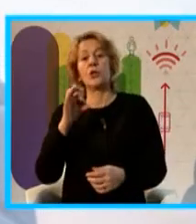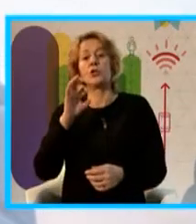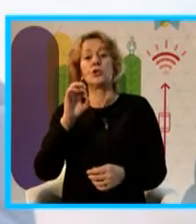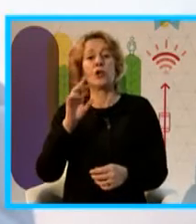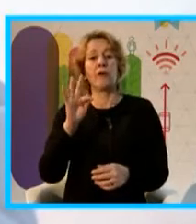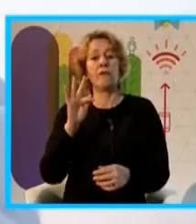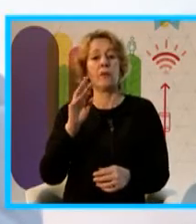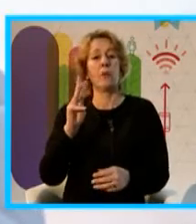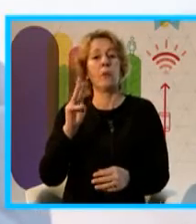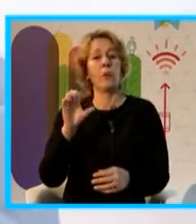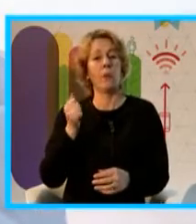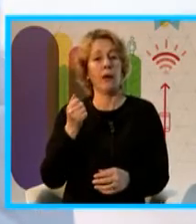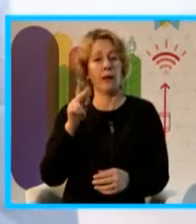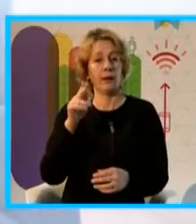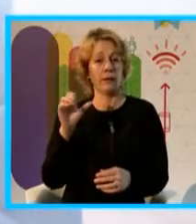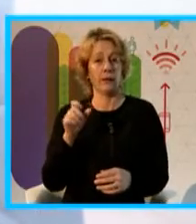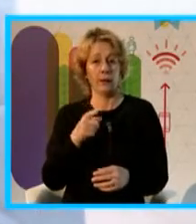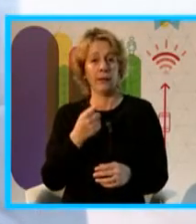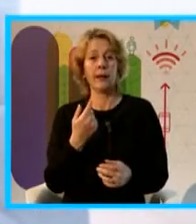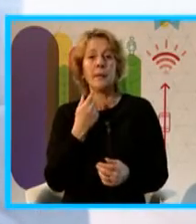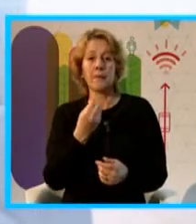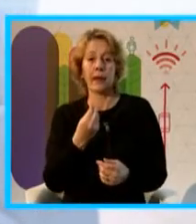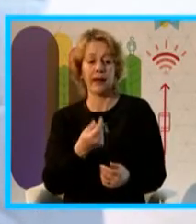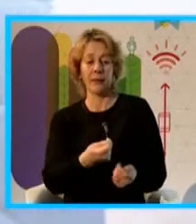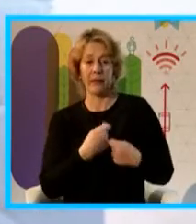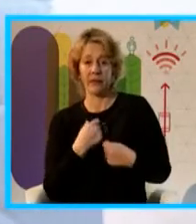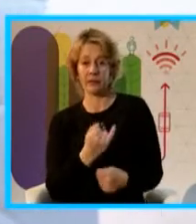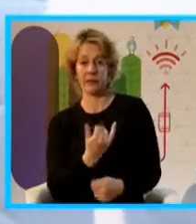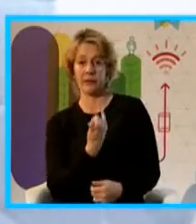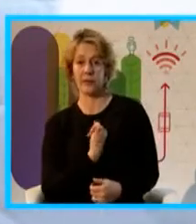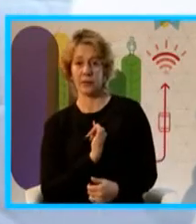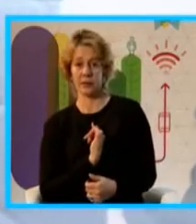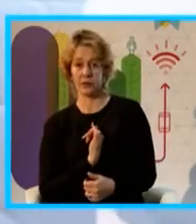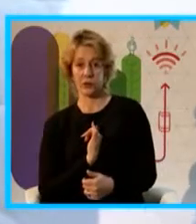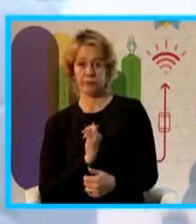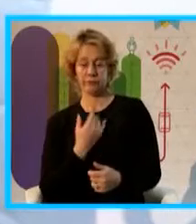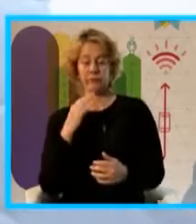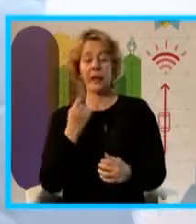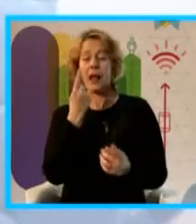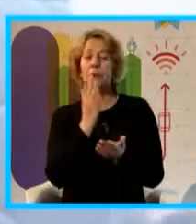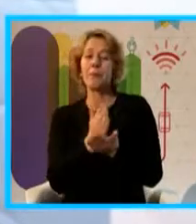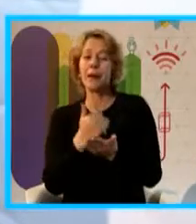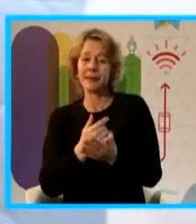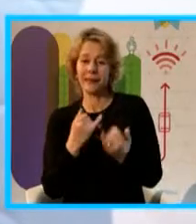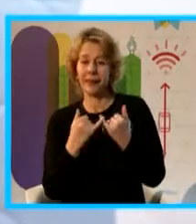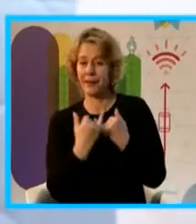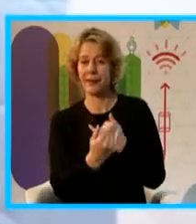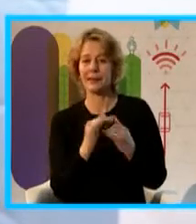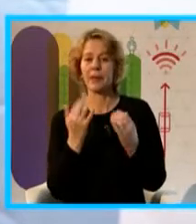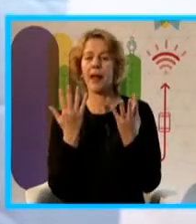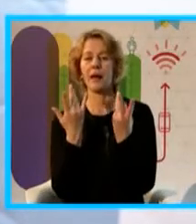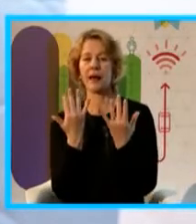sensores conectados en línea es que hay una parte artesanal que no podemos evitar.